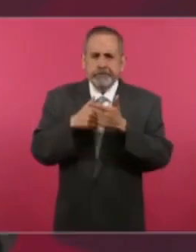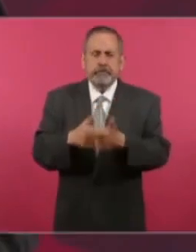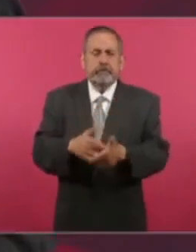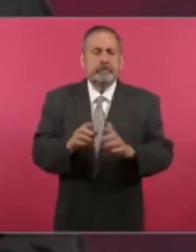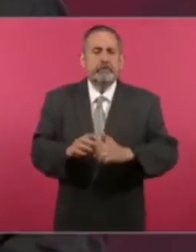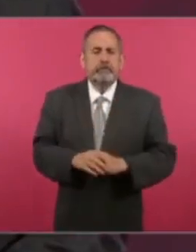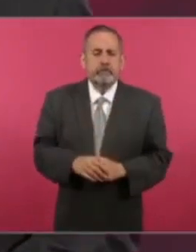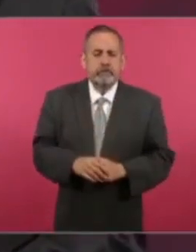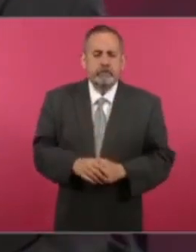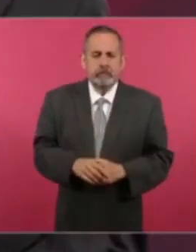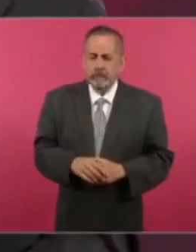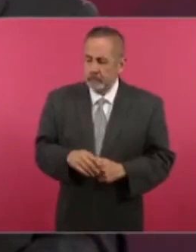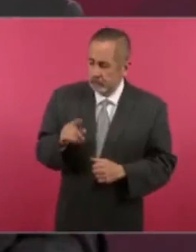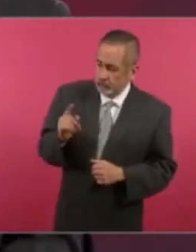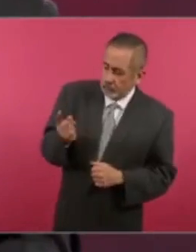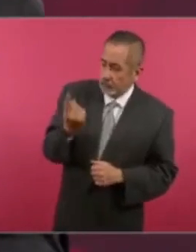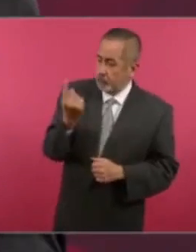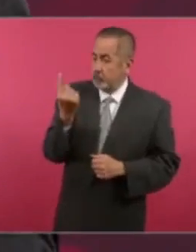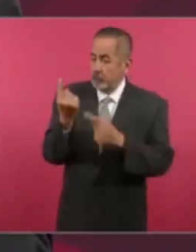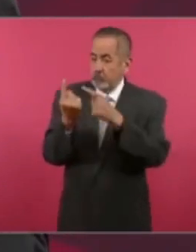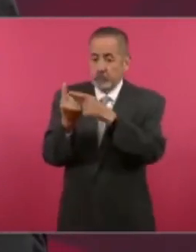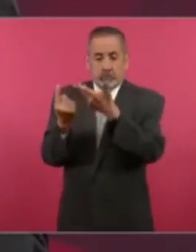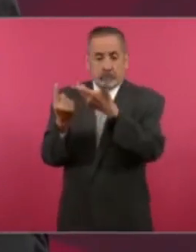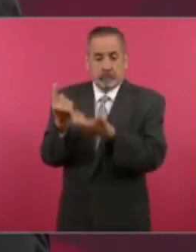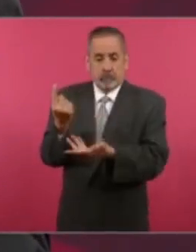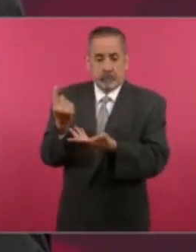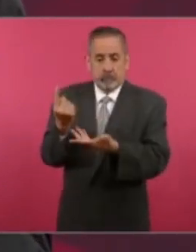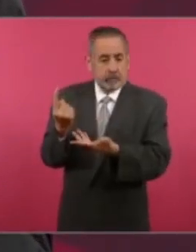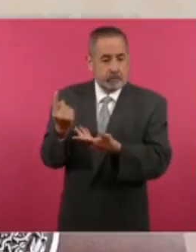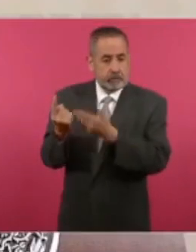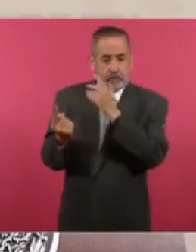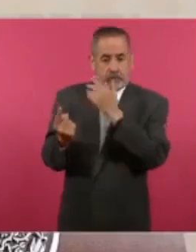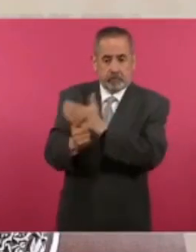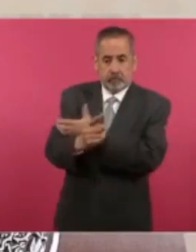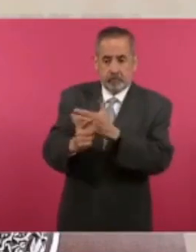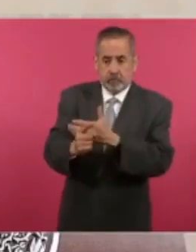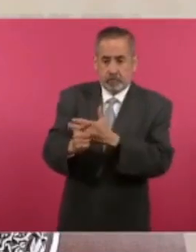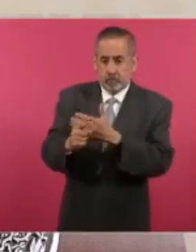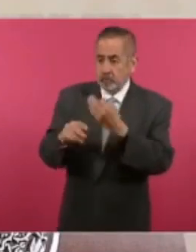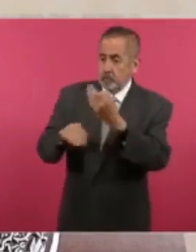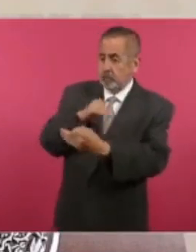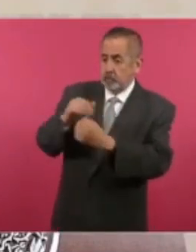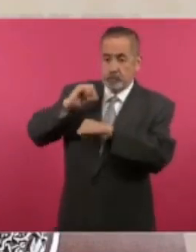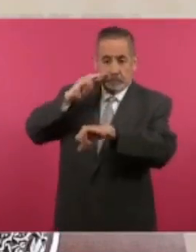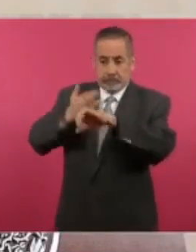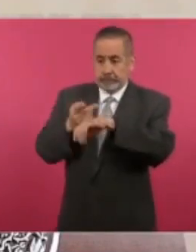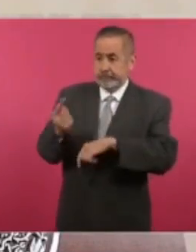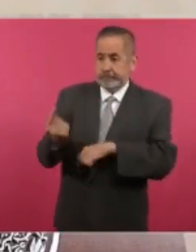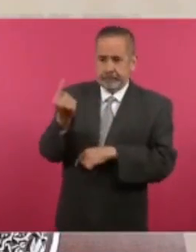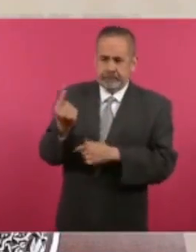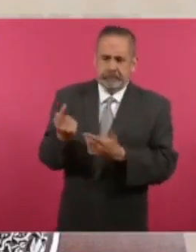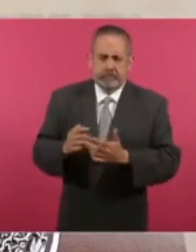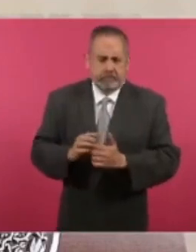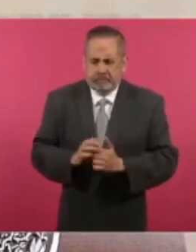pues no depende de una compañera, por